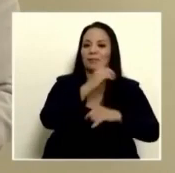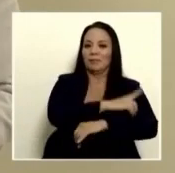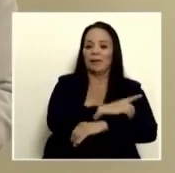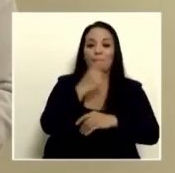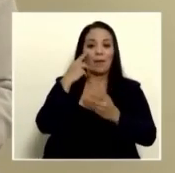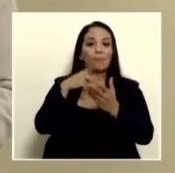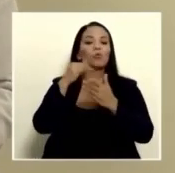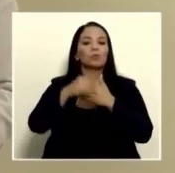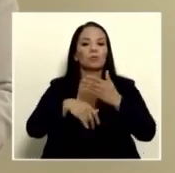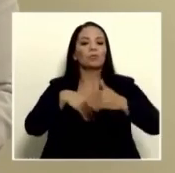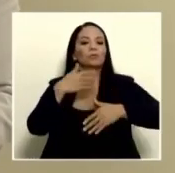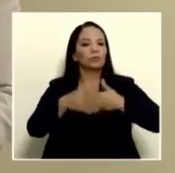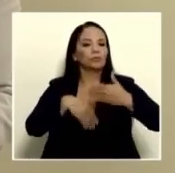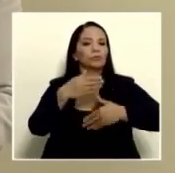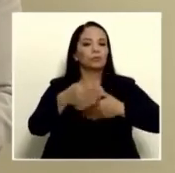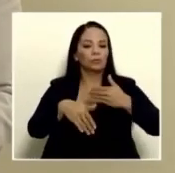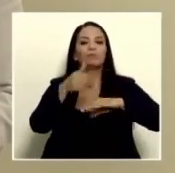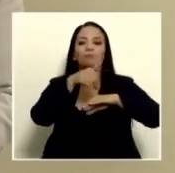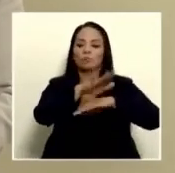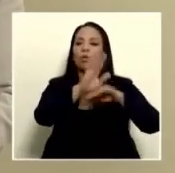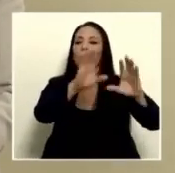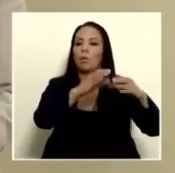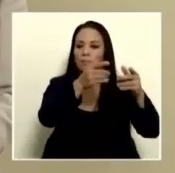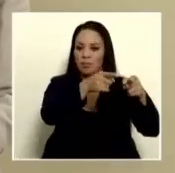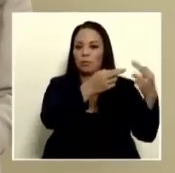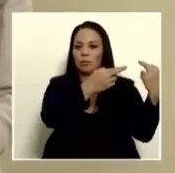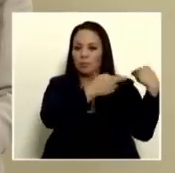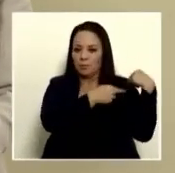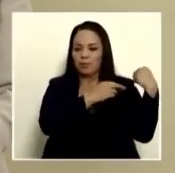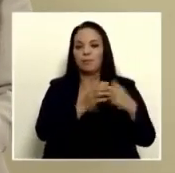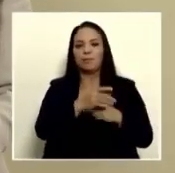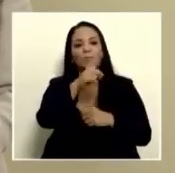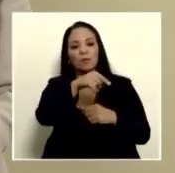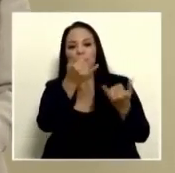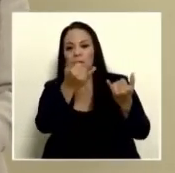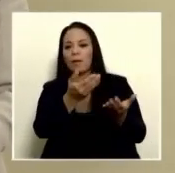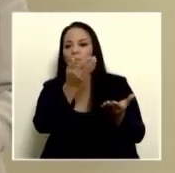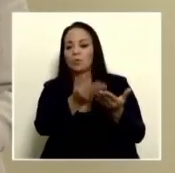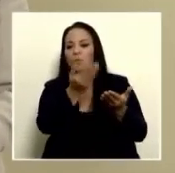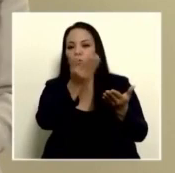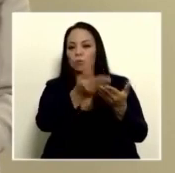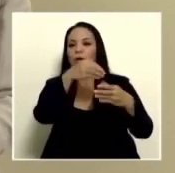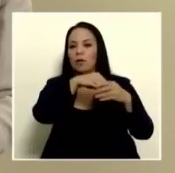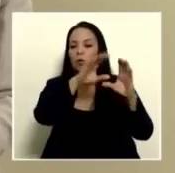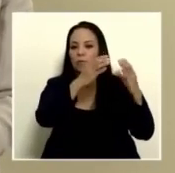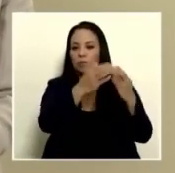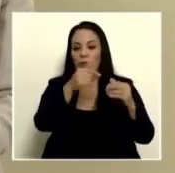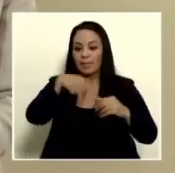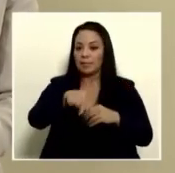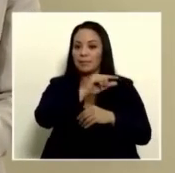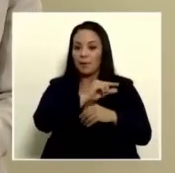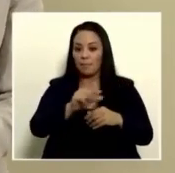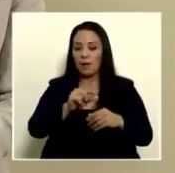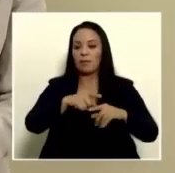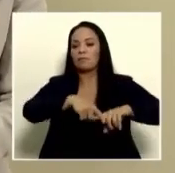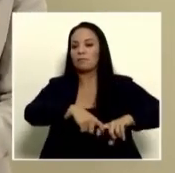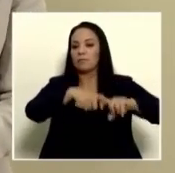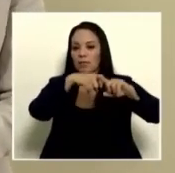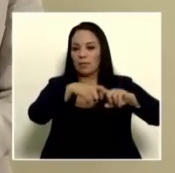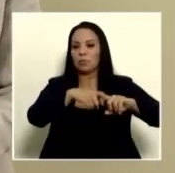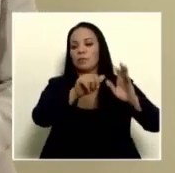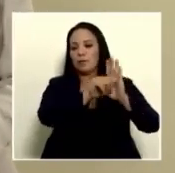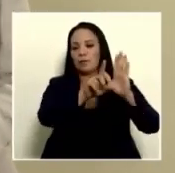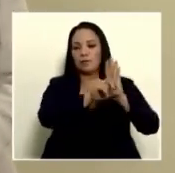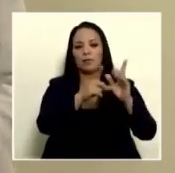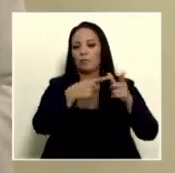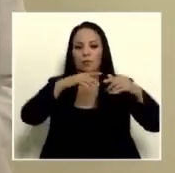proyecto está avanzando se fue la comisión respectiva están en mociones dentro de la comisión esta semana está en receso legislativo entonces